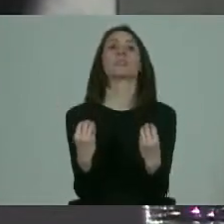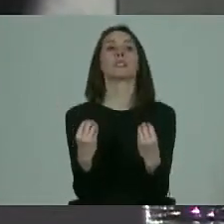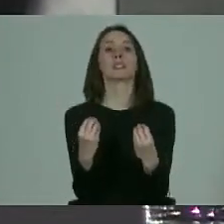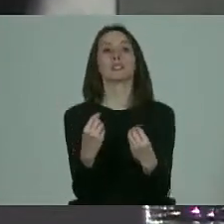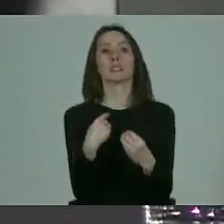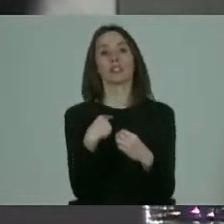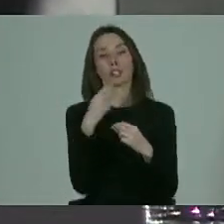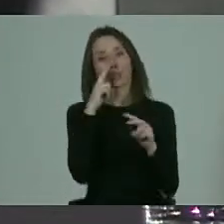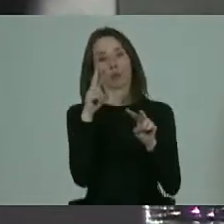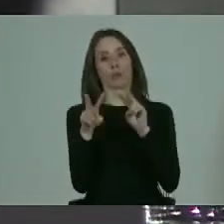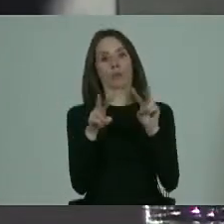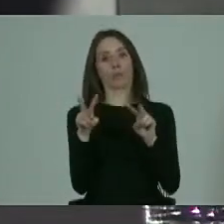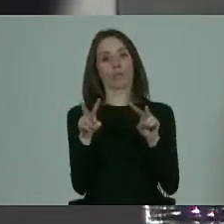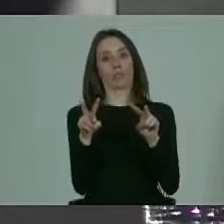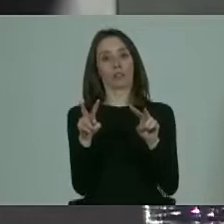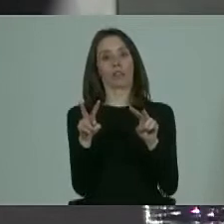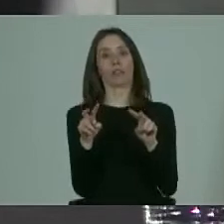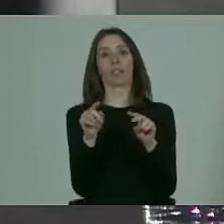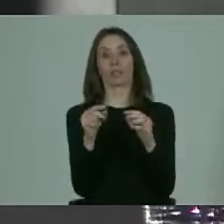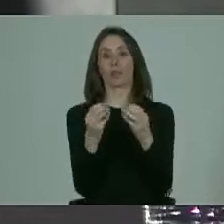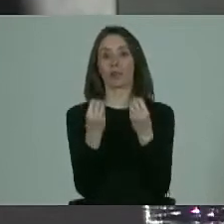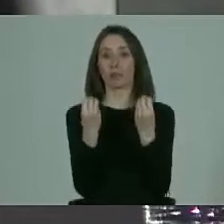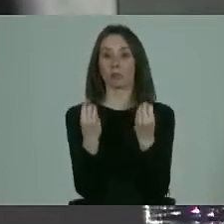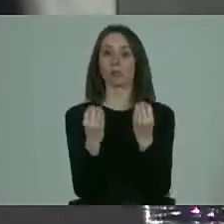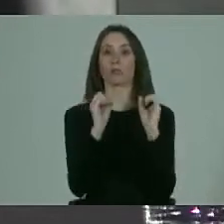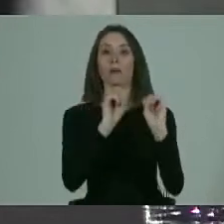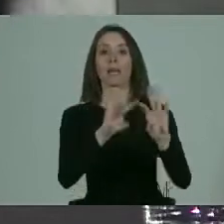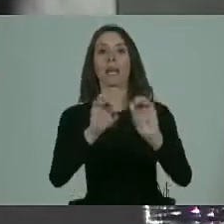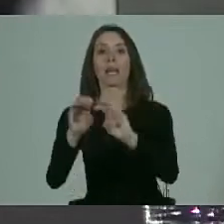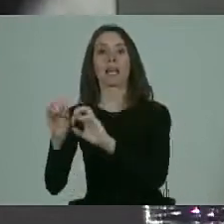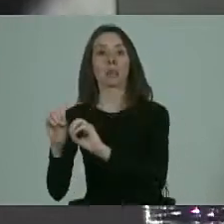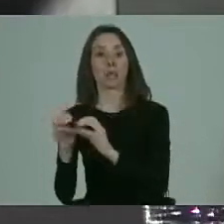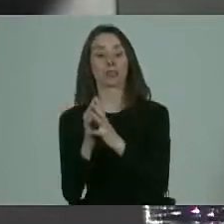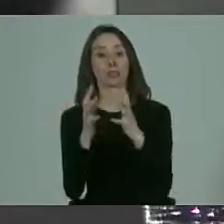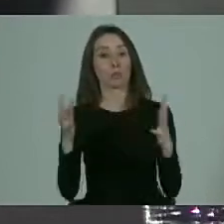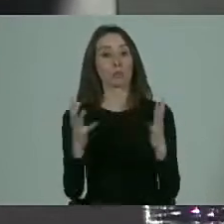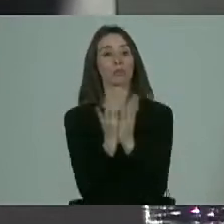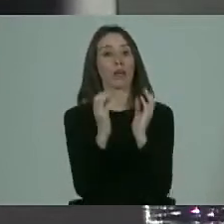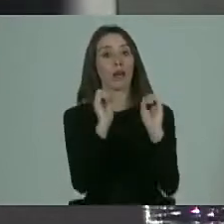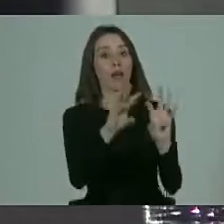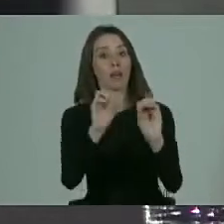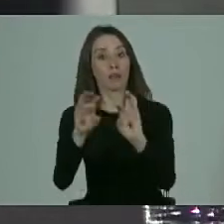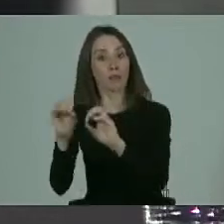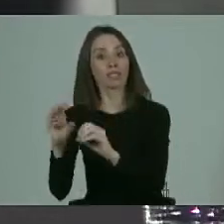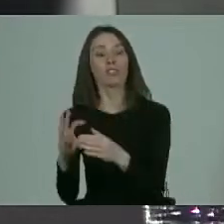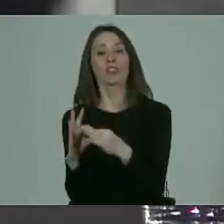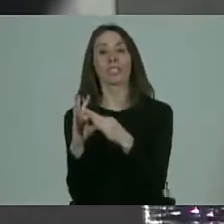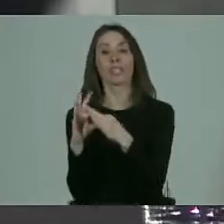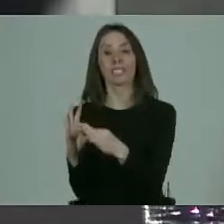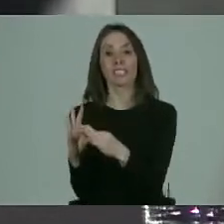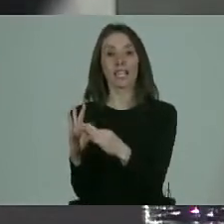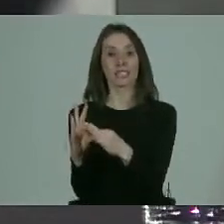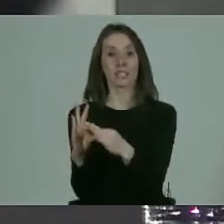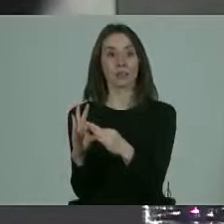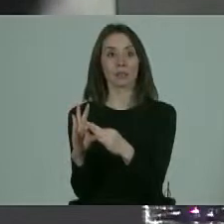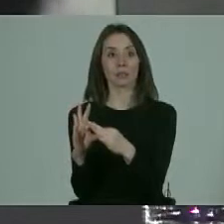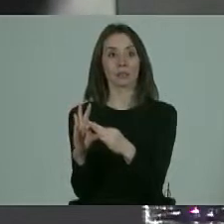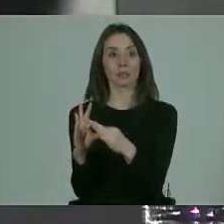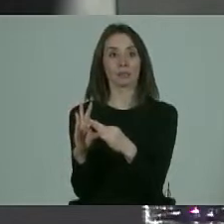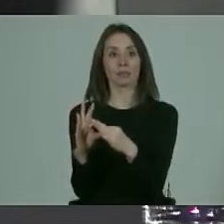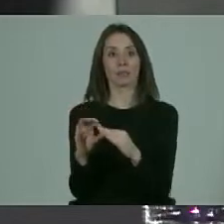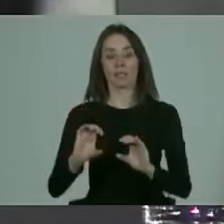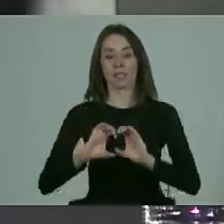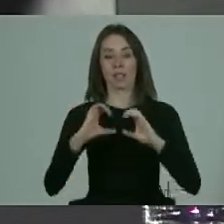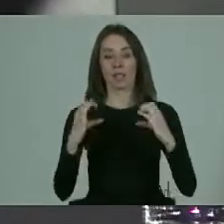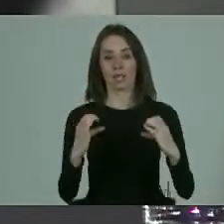desde mi punto de vista va a ser una instancia de tremenda educación, mucha educación, y quiero dar las gracias a la